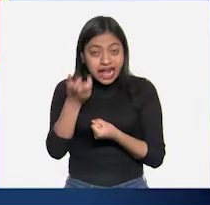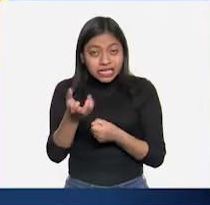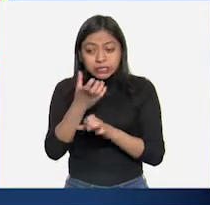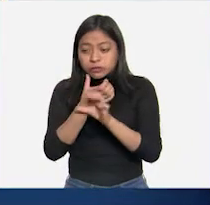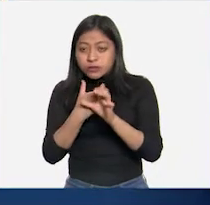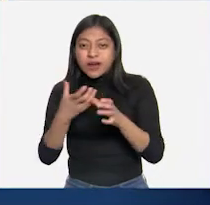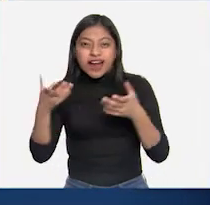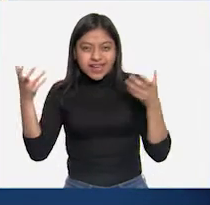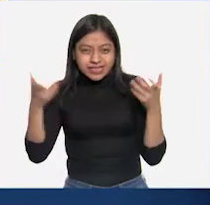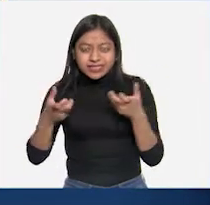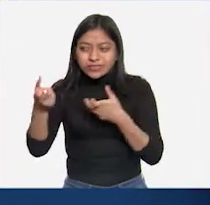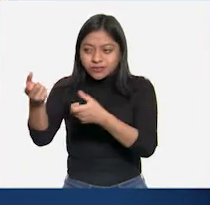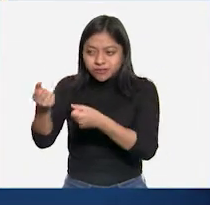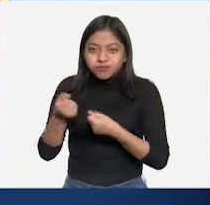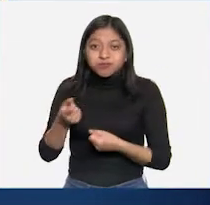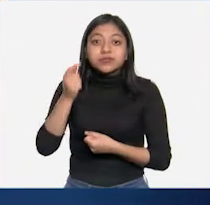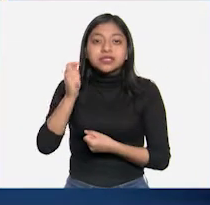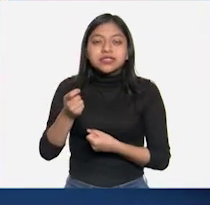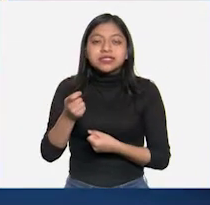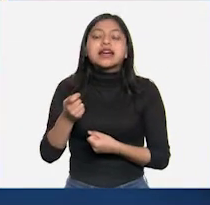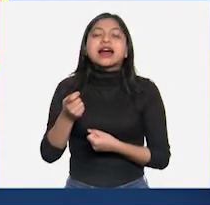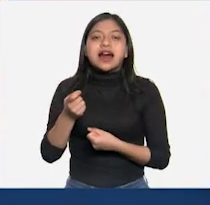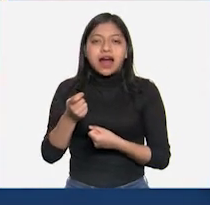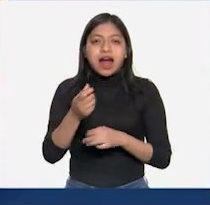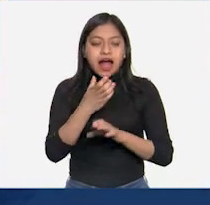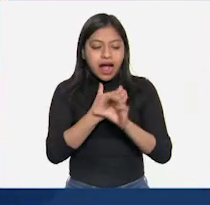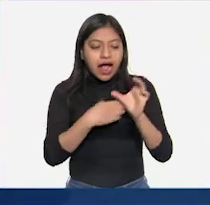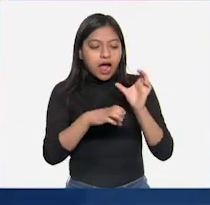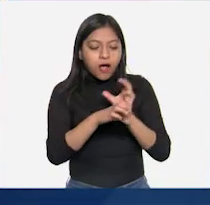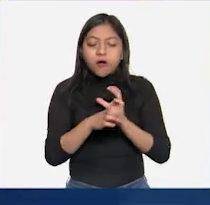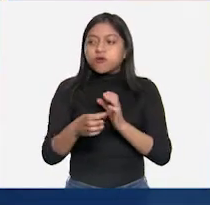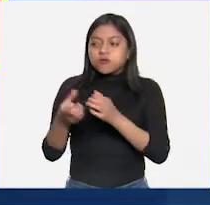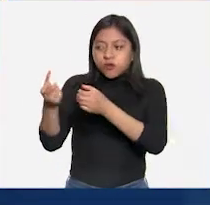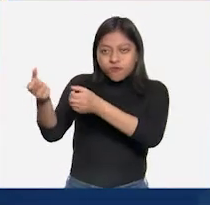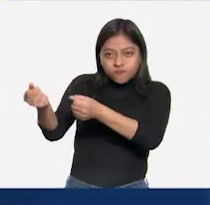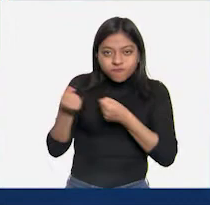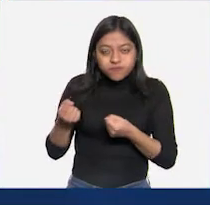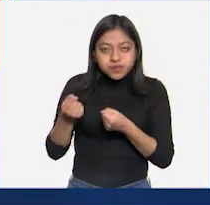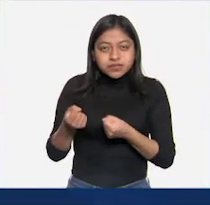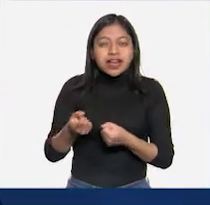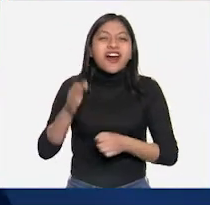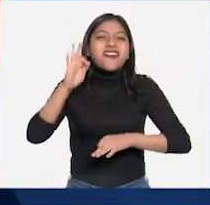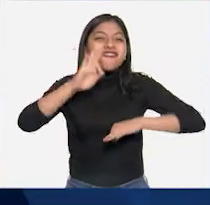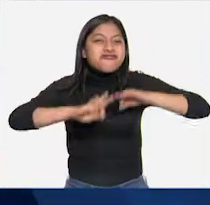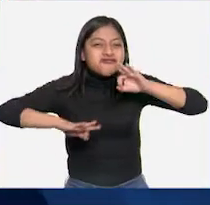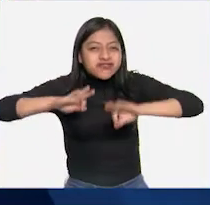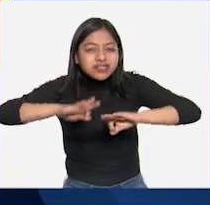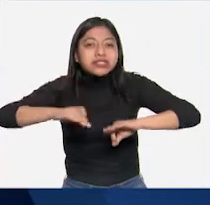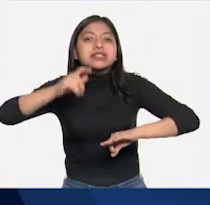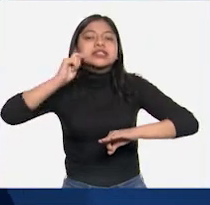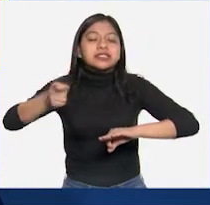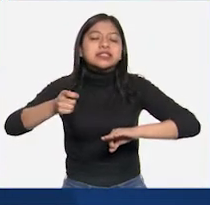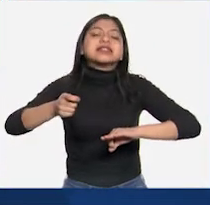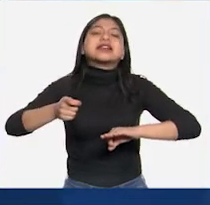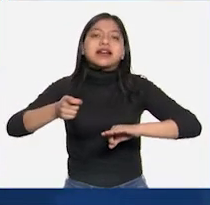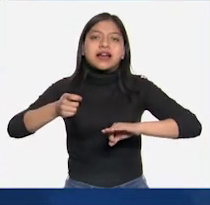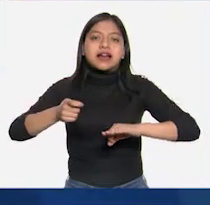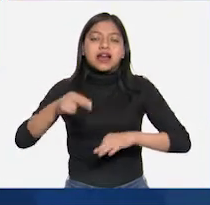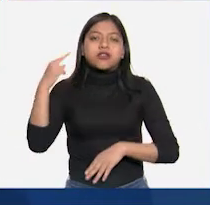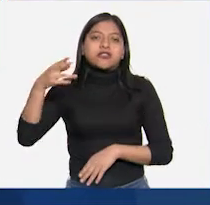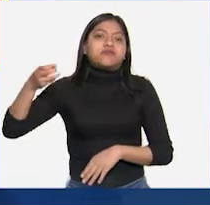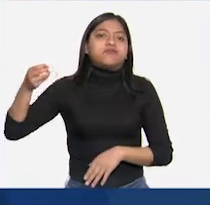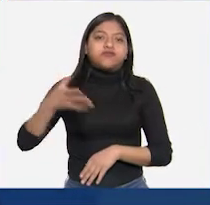palabras describen la acción de un objeto sobre otro y en física nos referimos a ellas con un solo